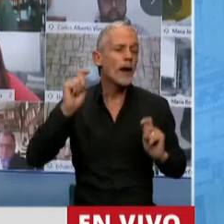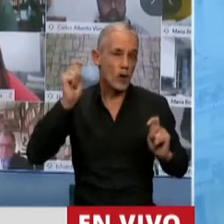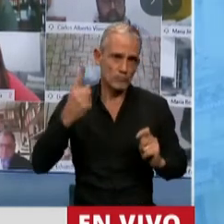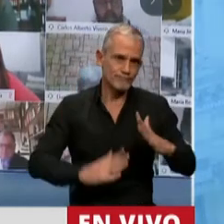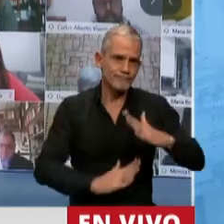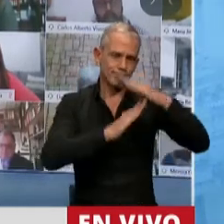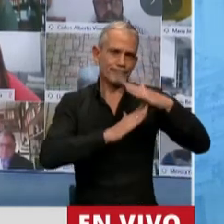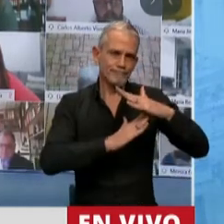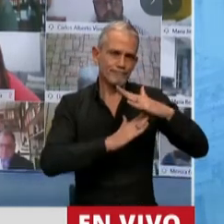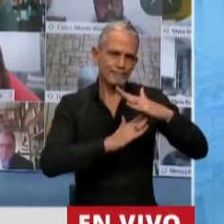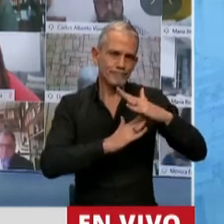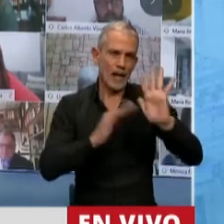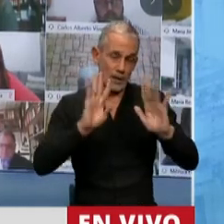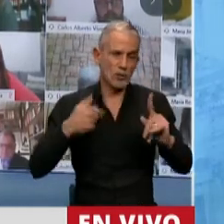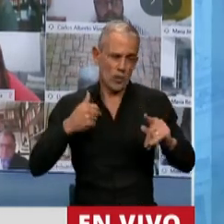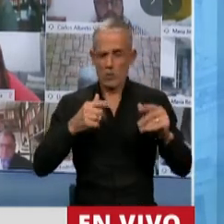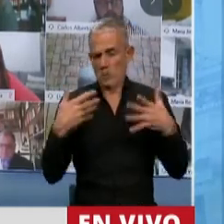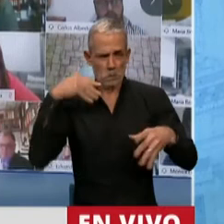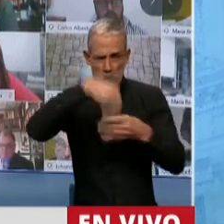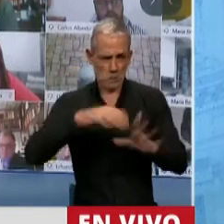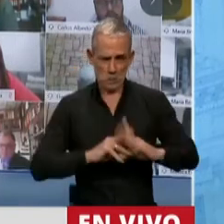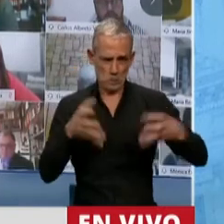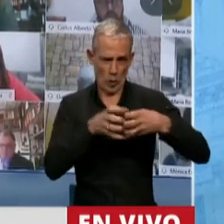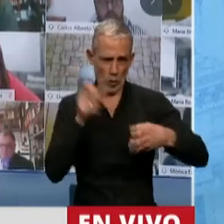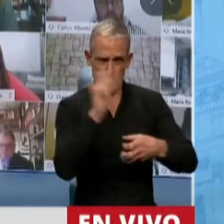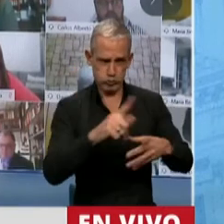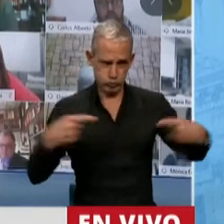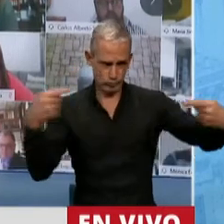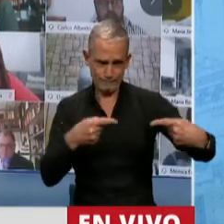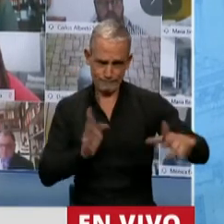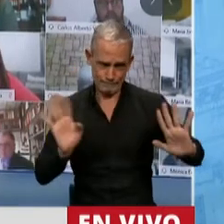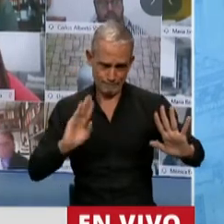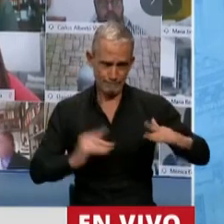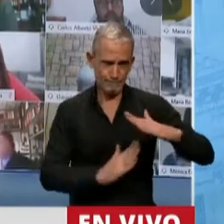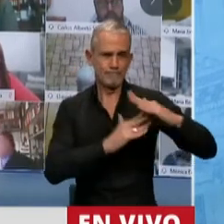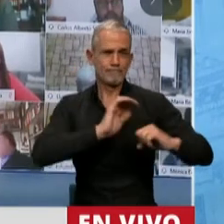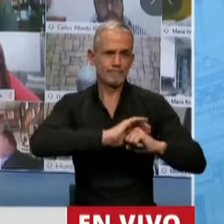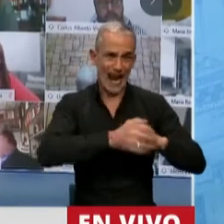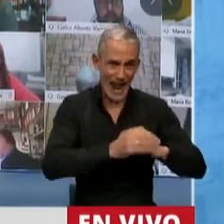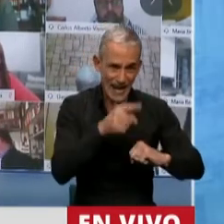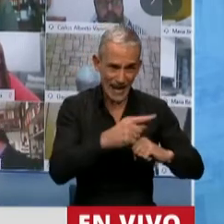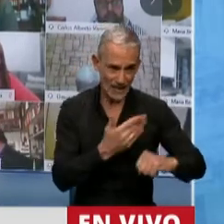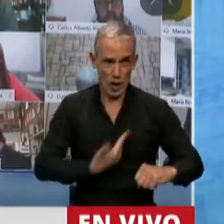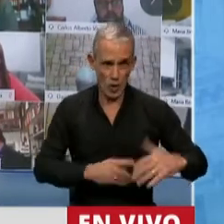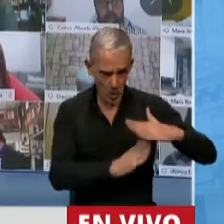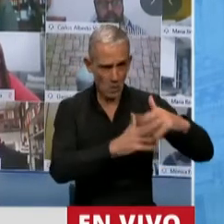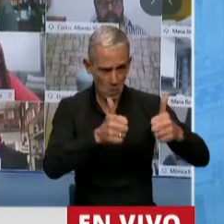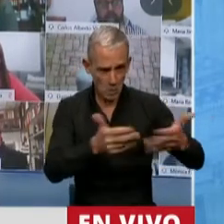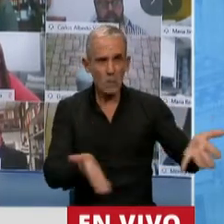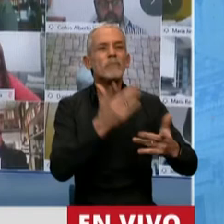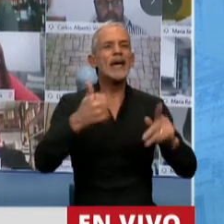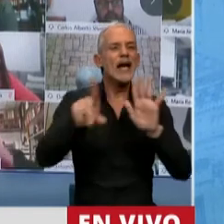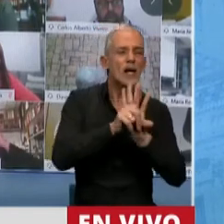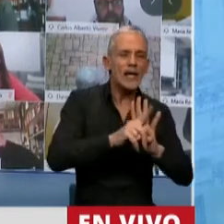de los principales líderes, y no me voy a meter en la interna de la oposición, uno de los principales líderes de Cambiemos, como es Horacio Rodríguez Larreta, los